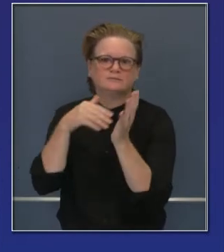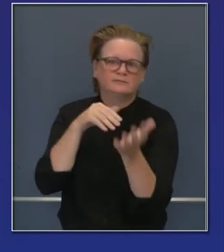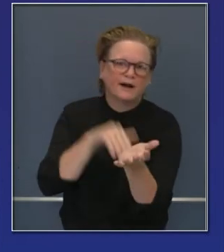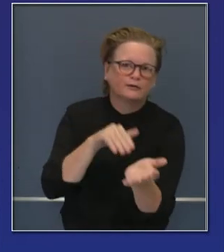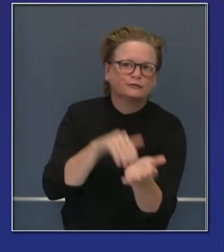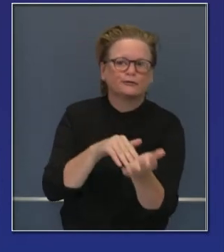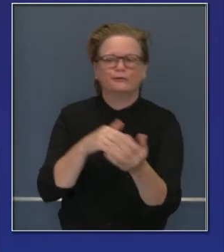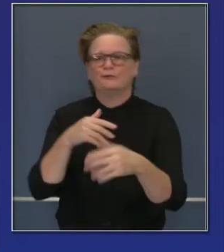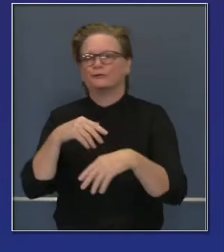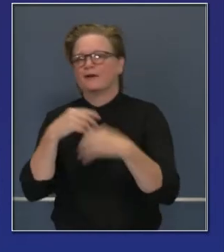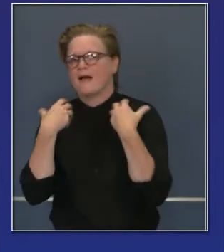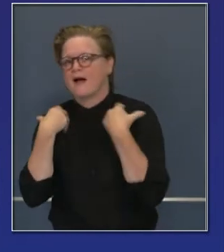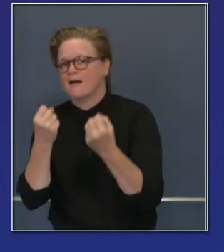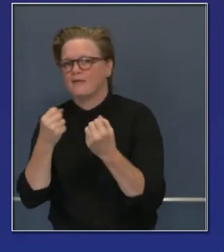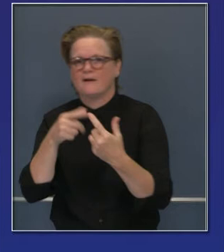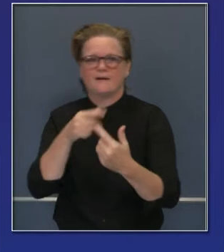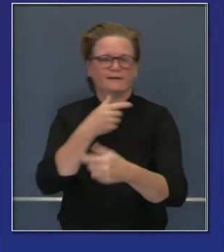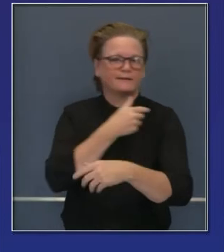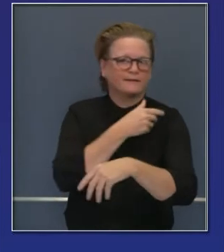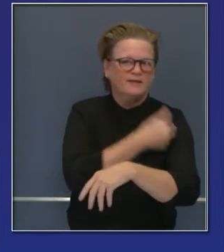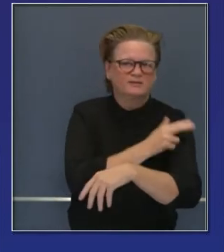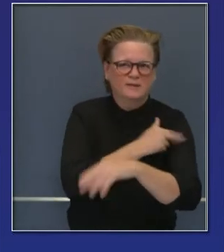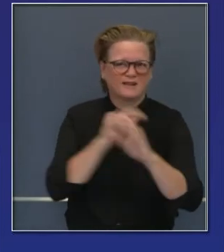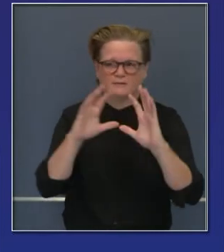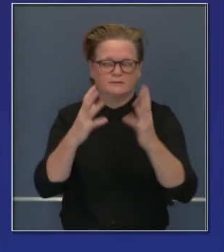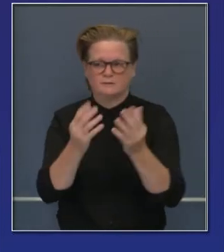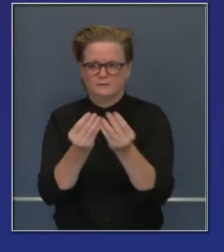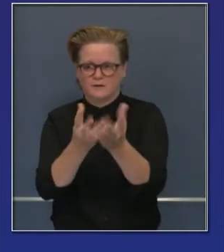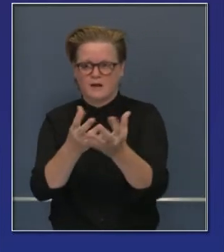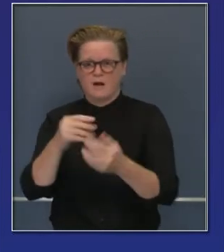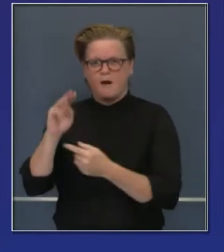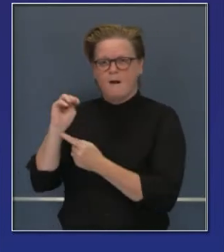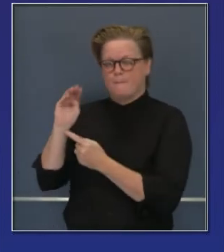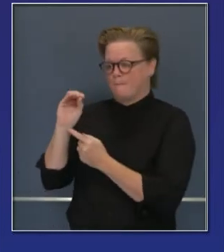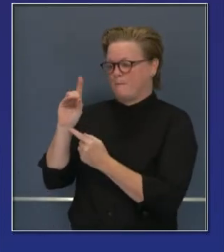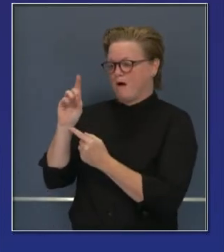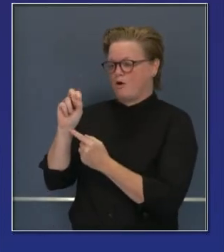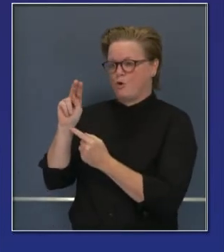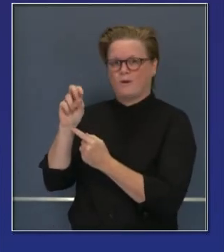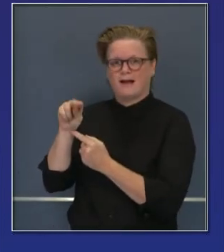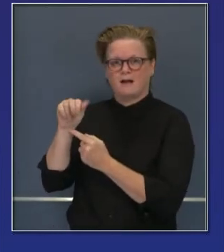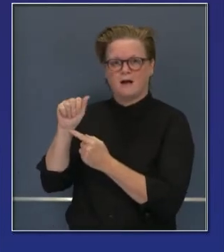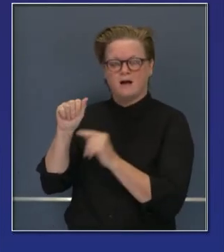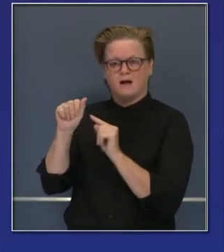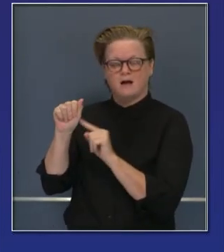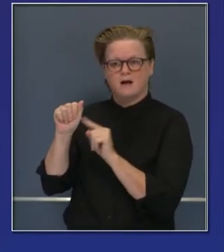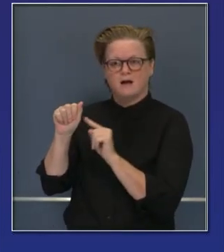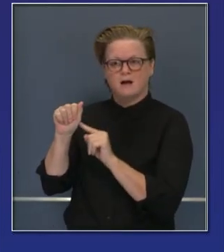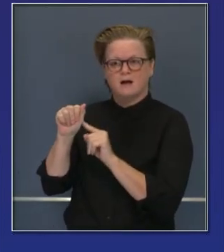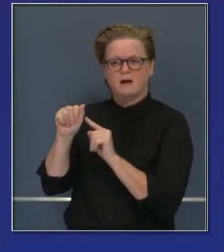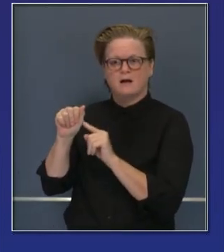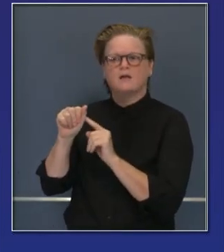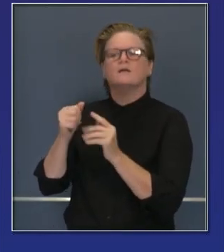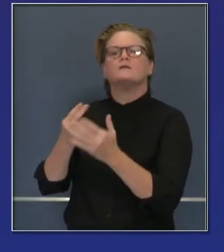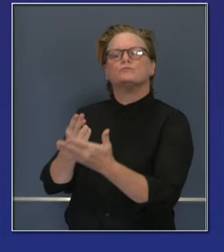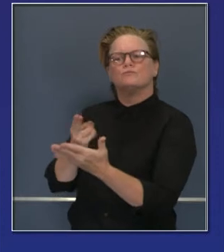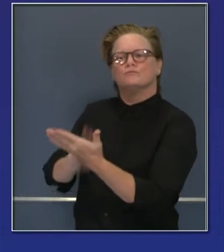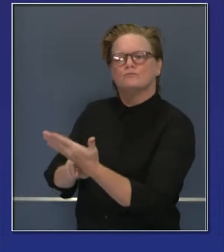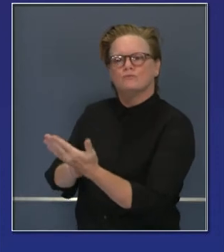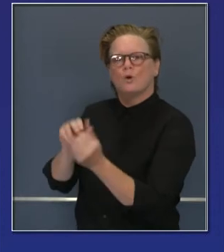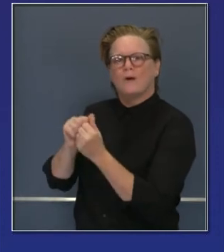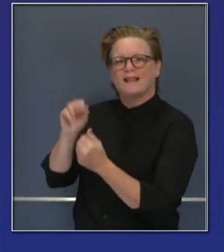para la distribución de su vacuna. Moderna está trabajando con un intermediario, McKesson. McKesson es conocido por